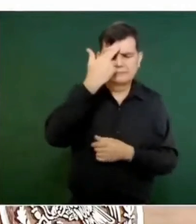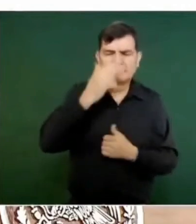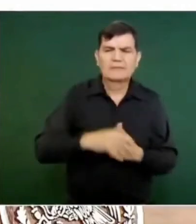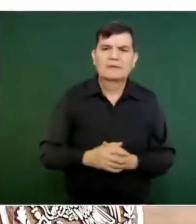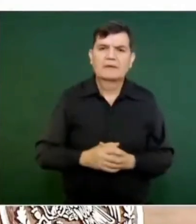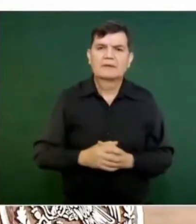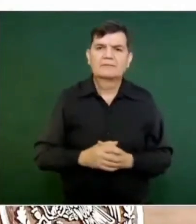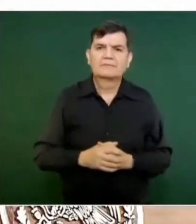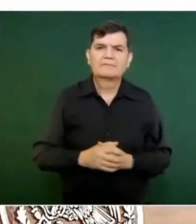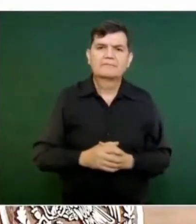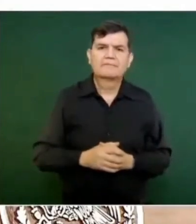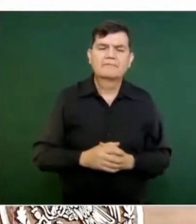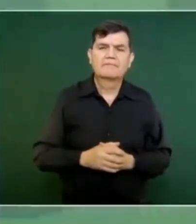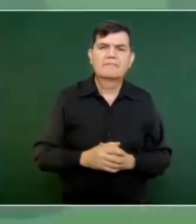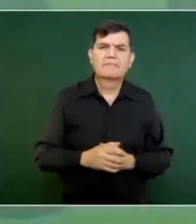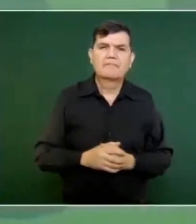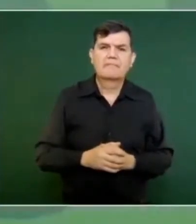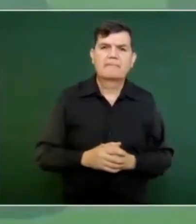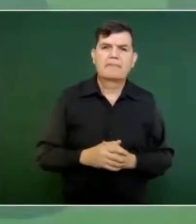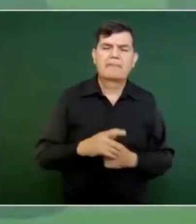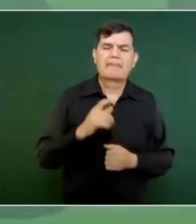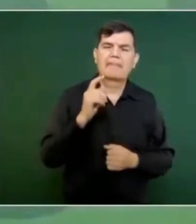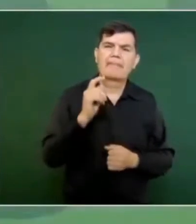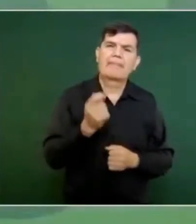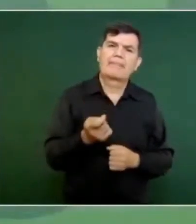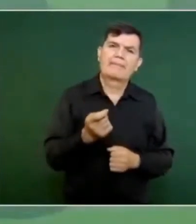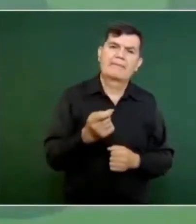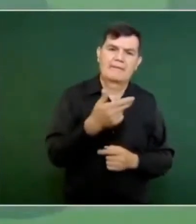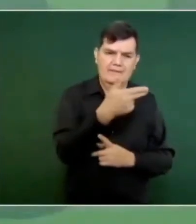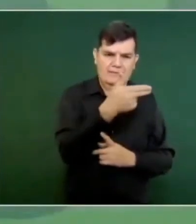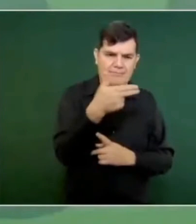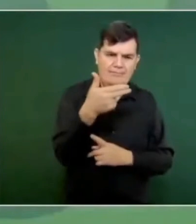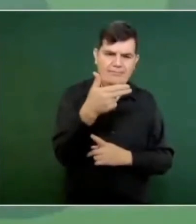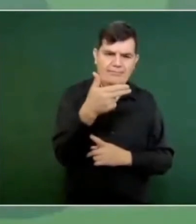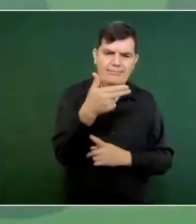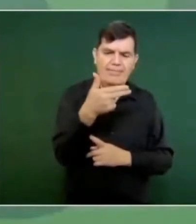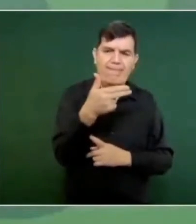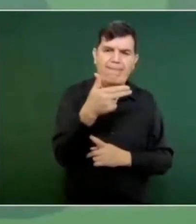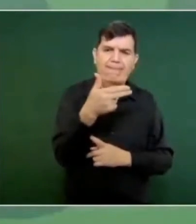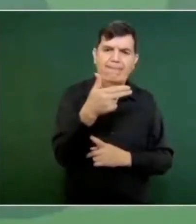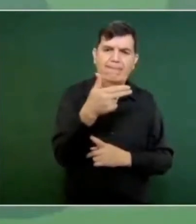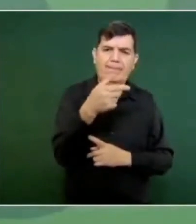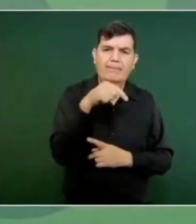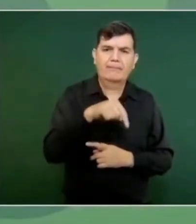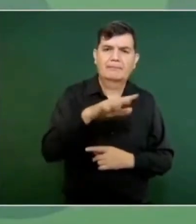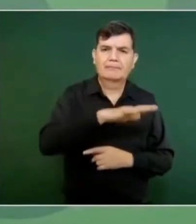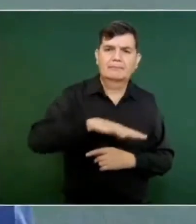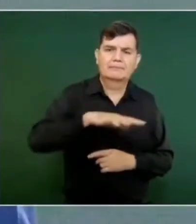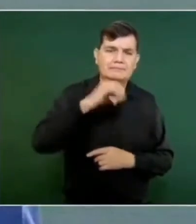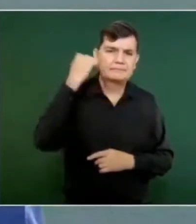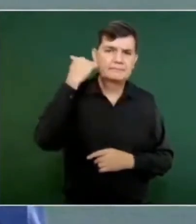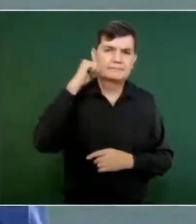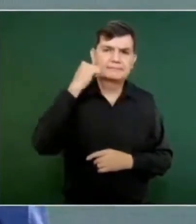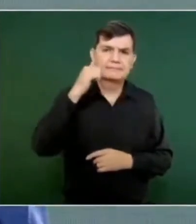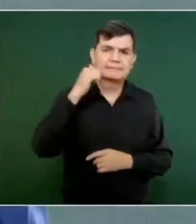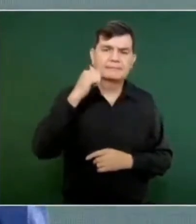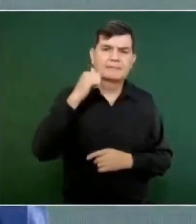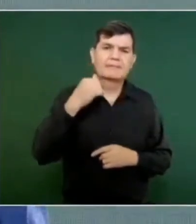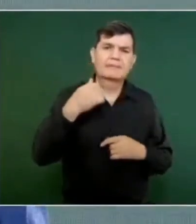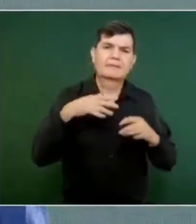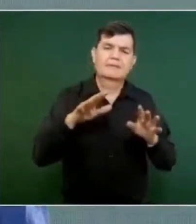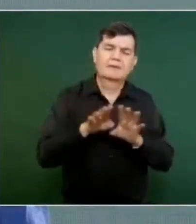de los hoteles de Acapulco iban a estar